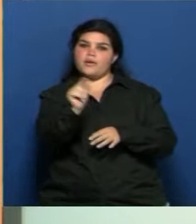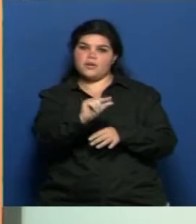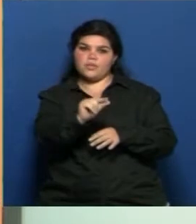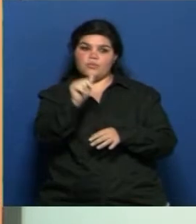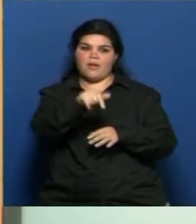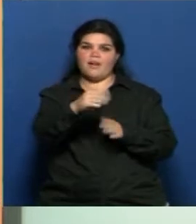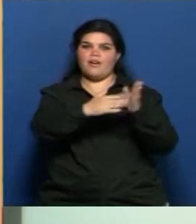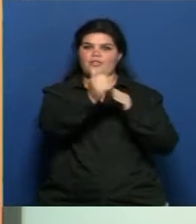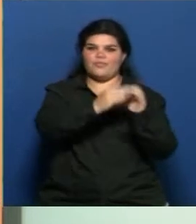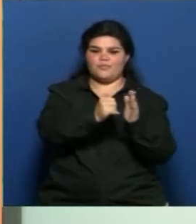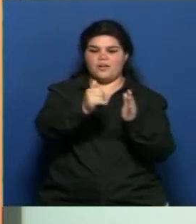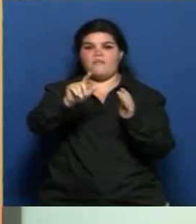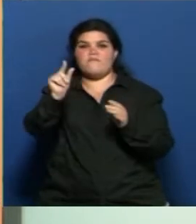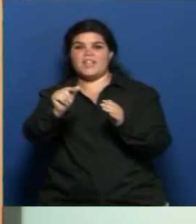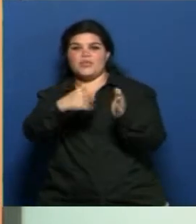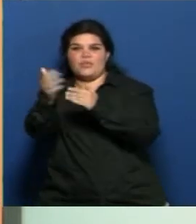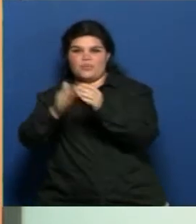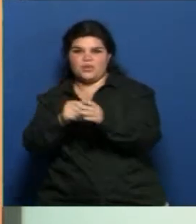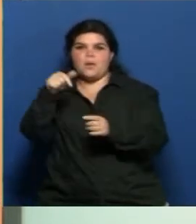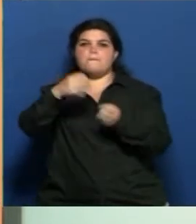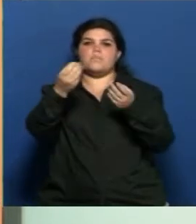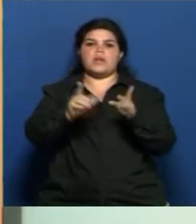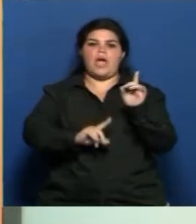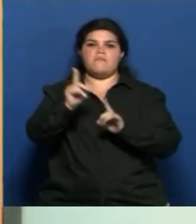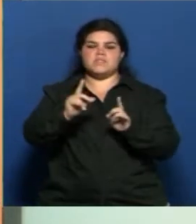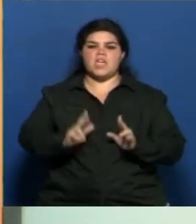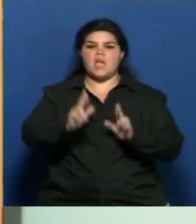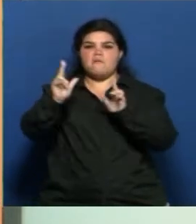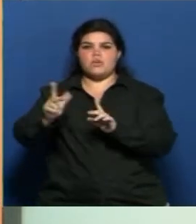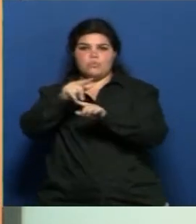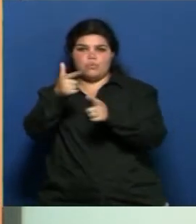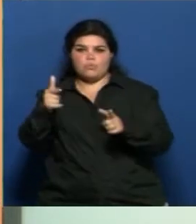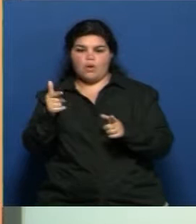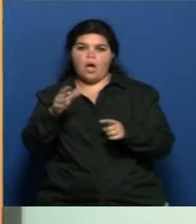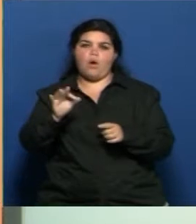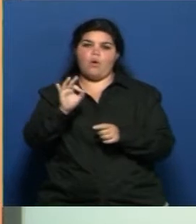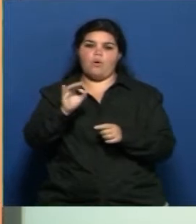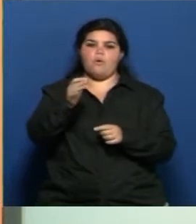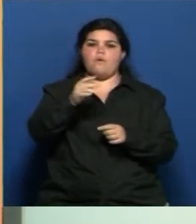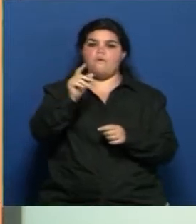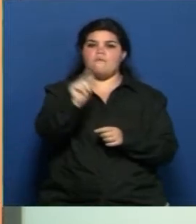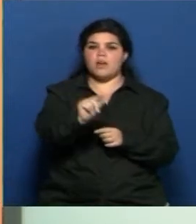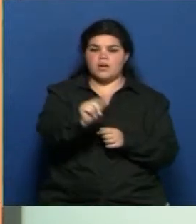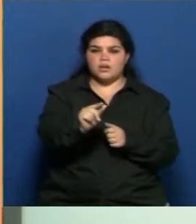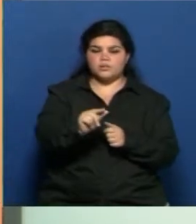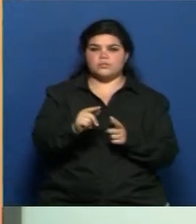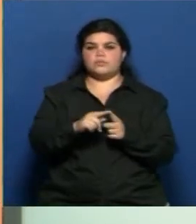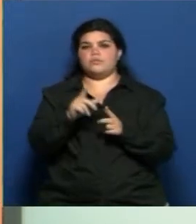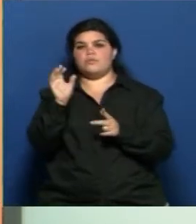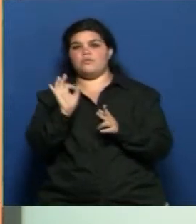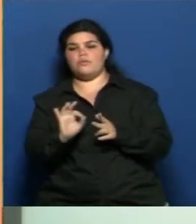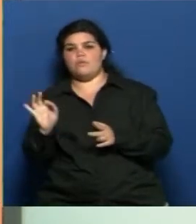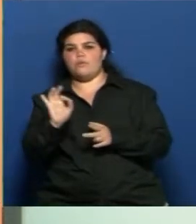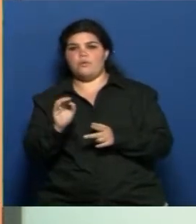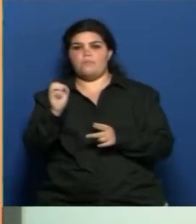Desde distintos puntos de vista, porque no tienen infraestructura, porque es más barato, porque la producción agrícola